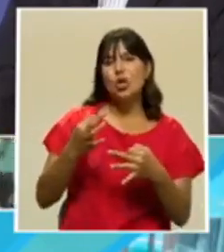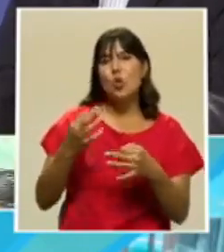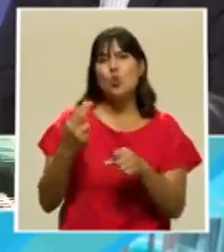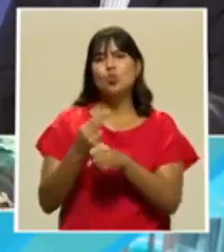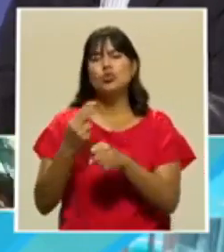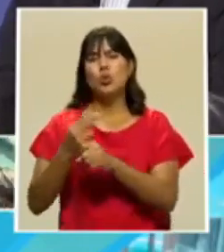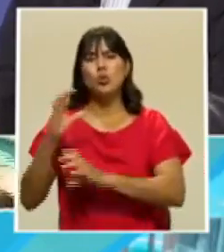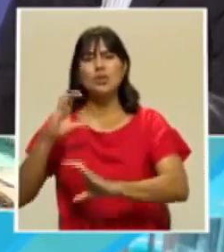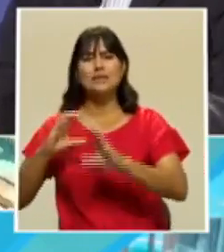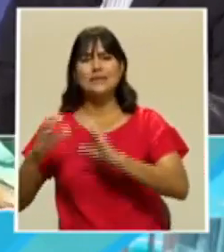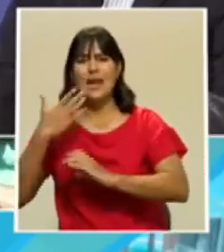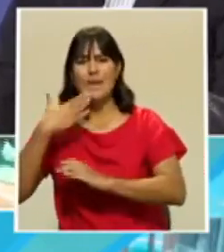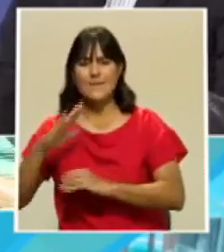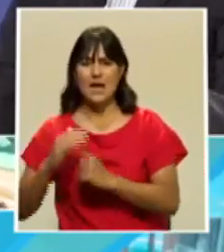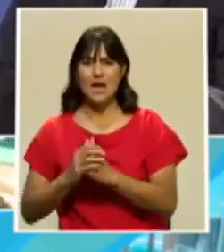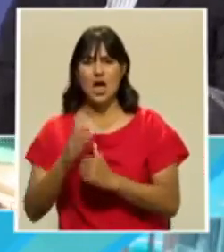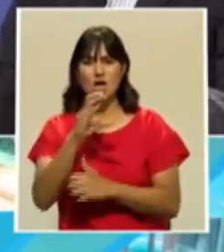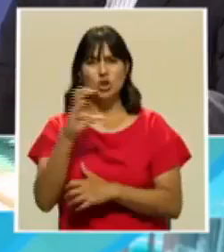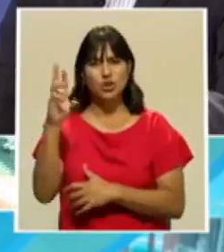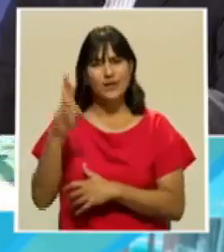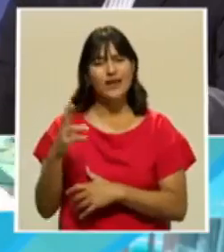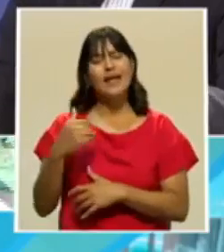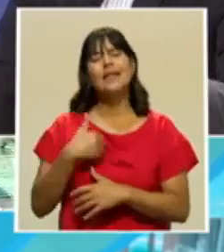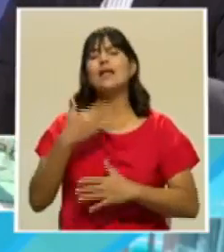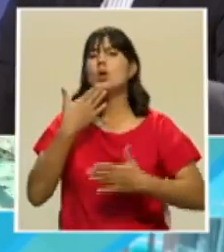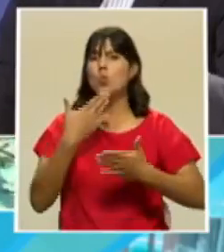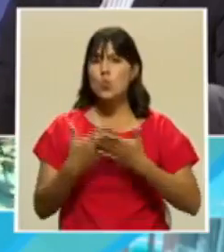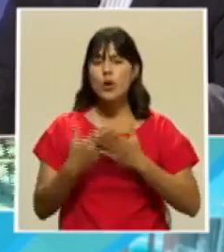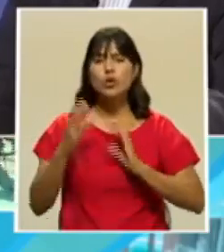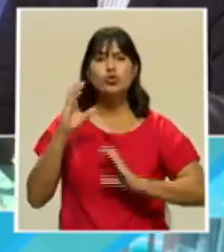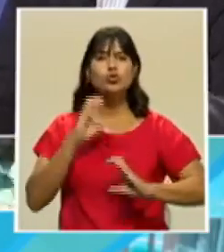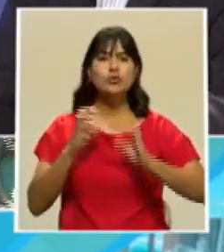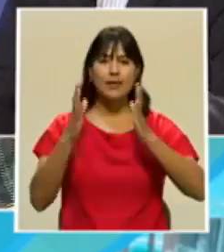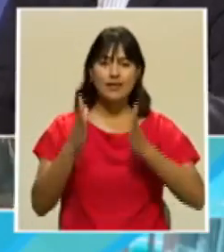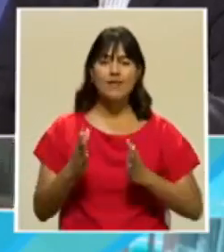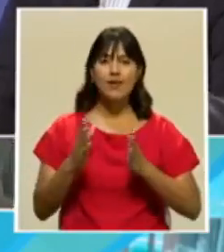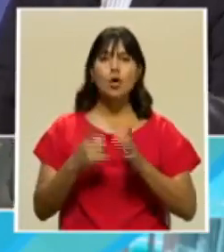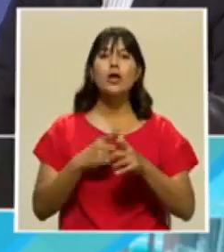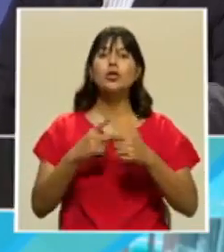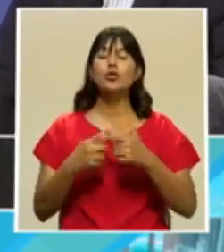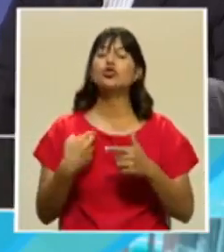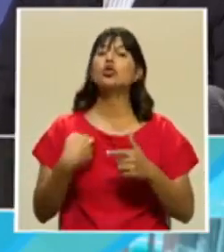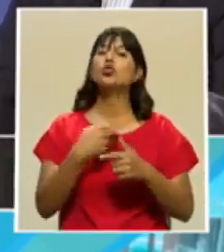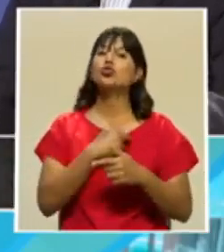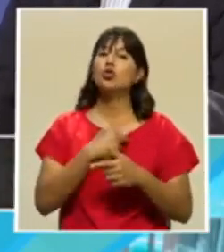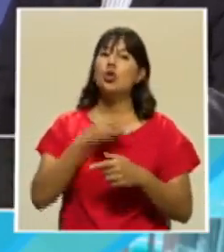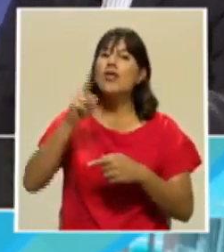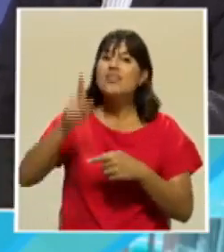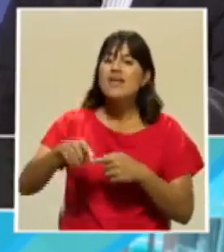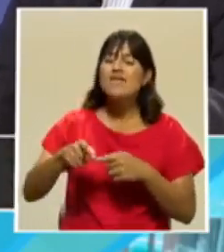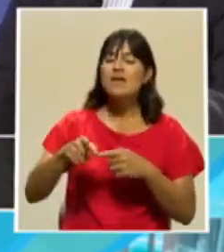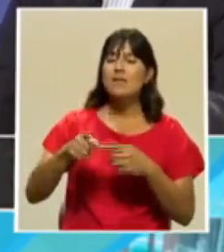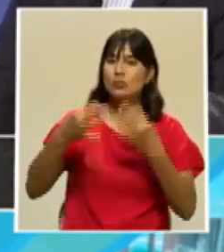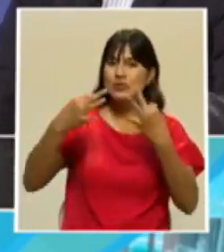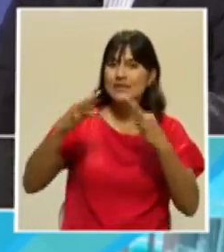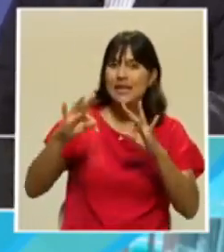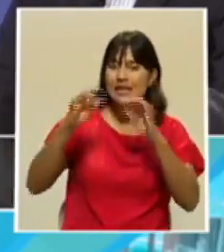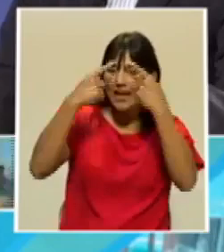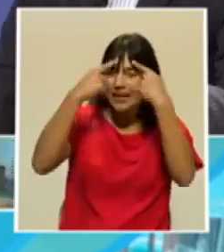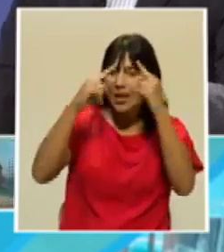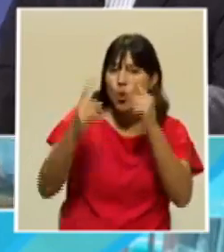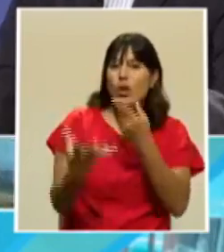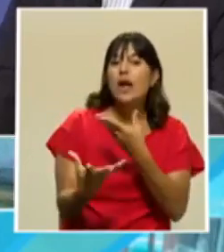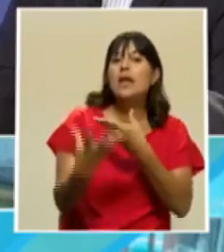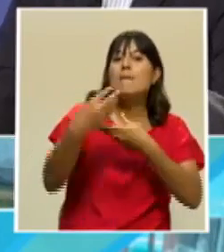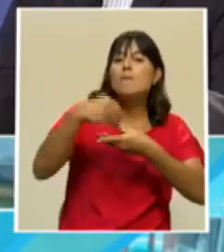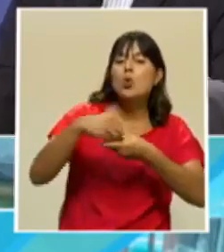tiene muy buenos científicos y realmente deberíamos de involucrar a lo mejor de nuestros científicos